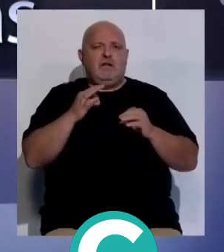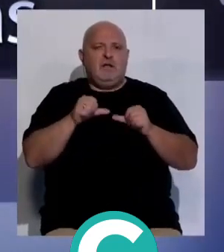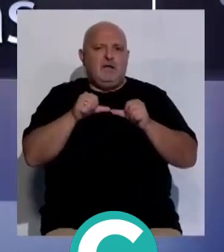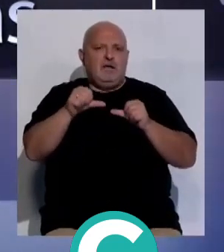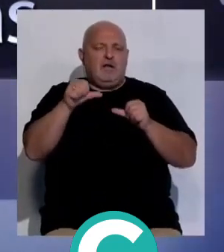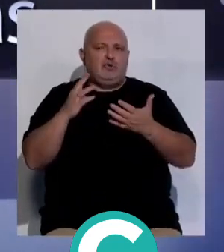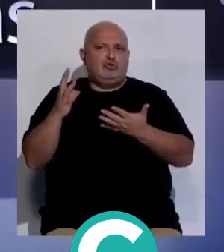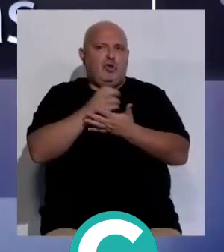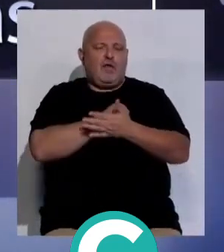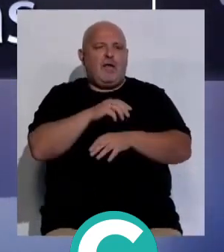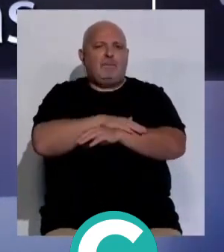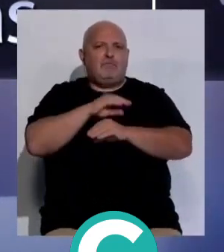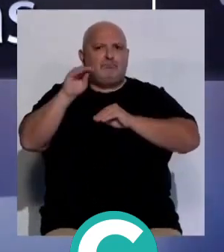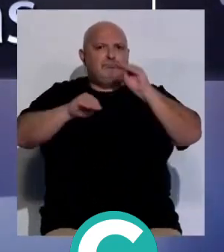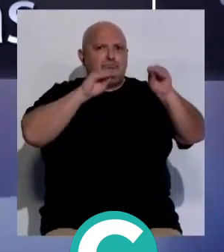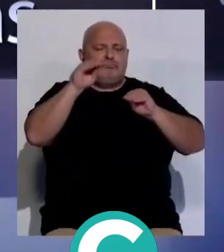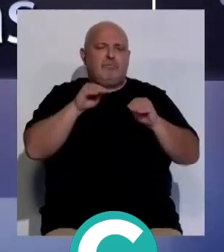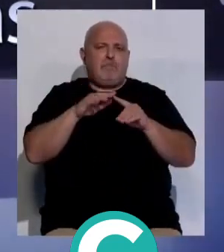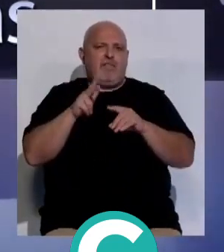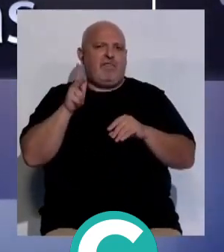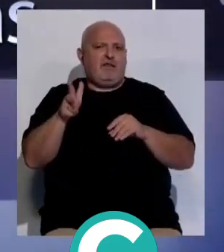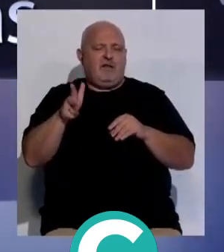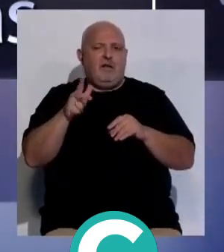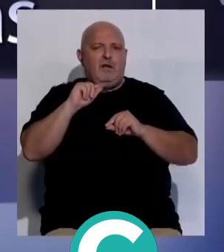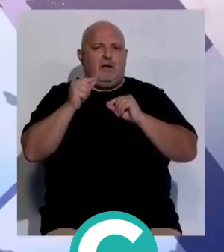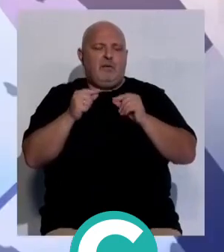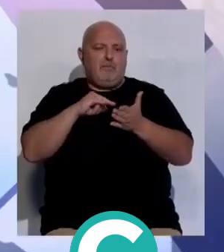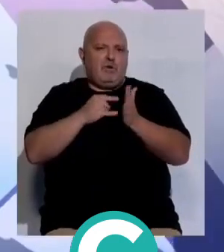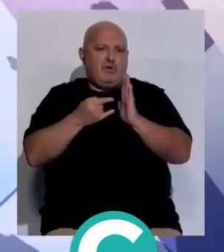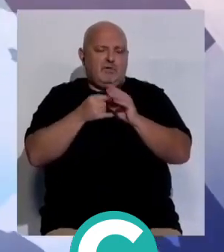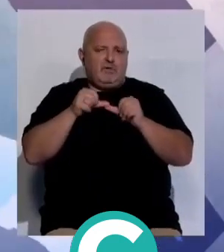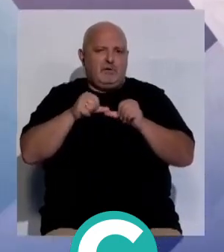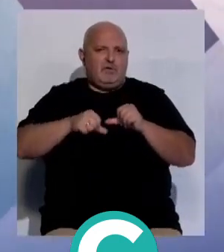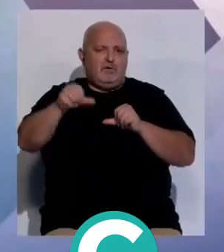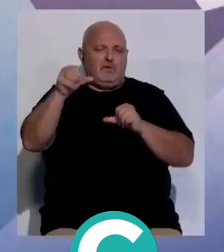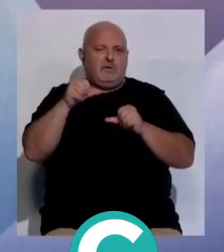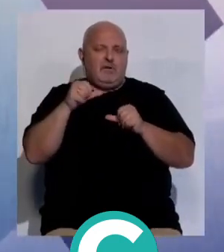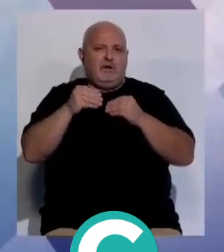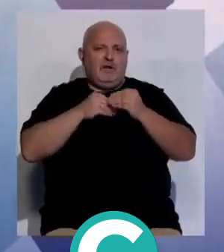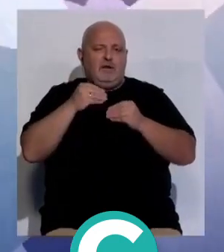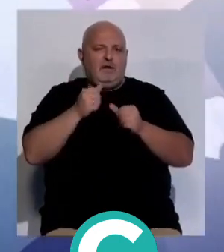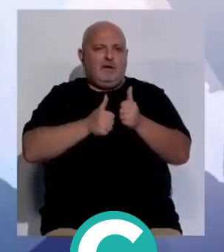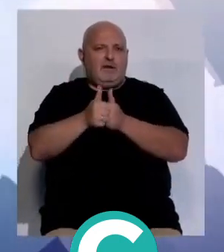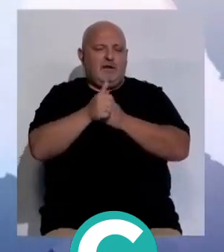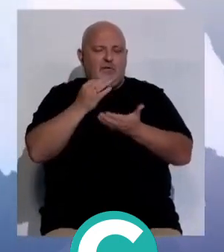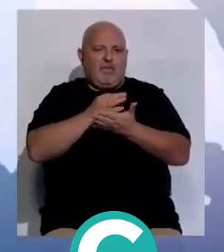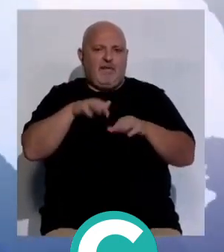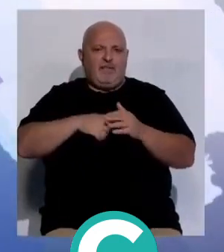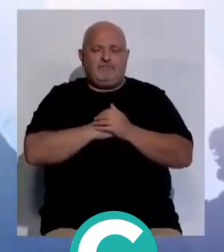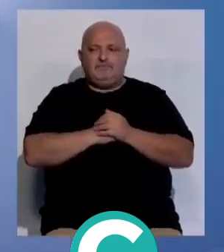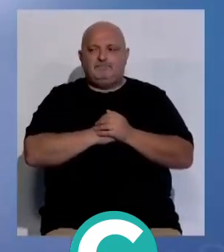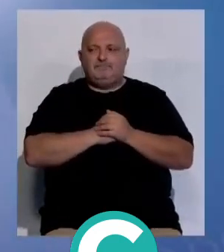instará a todas las administraciones por igual a los proyectos que se ejecuten, los proyectos que sean prioritarios para la ciudad.